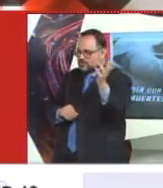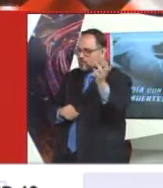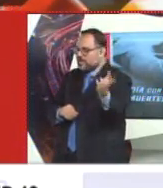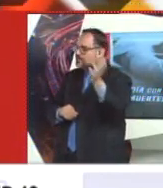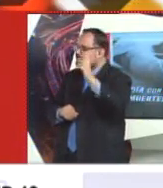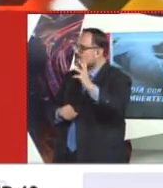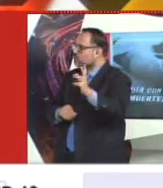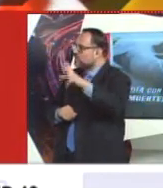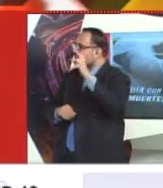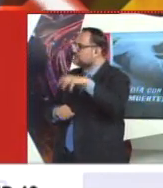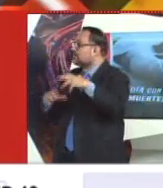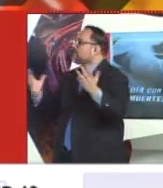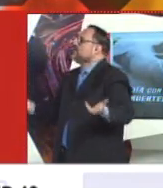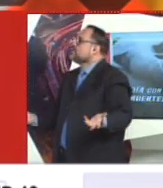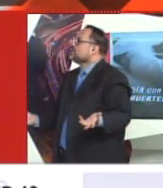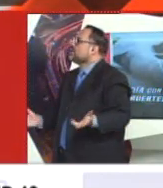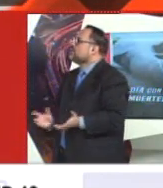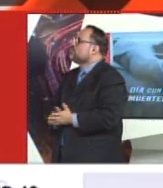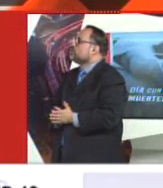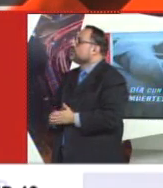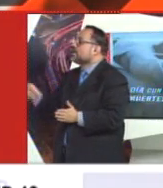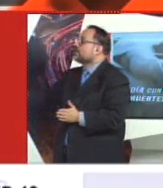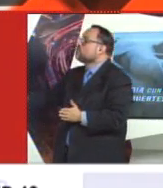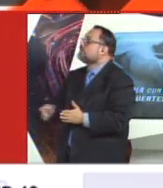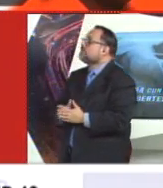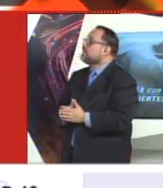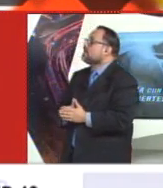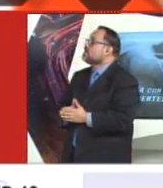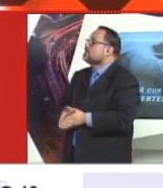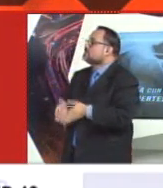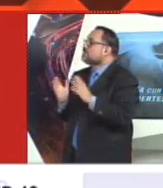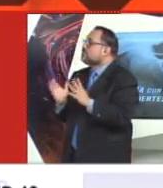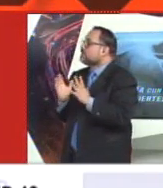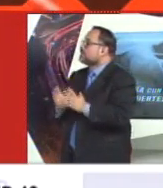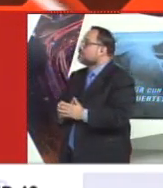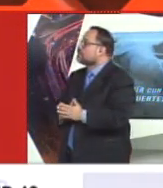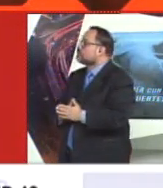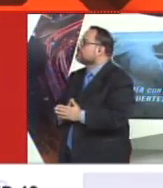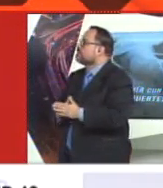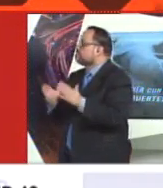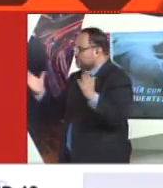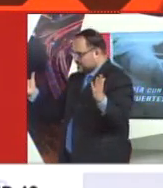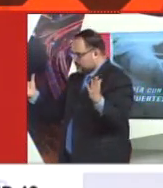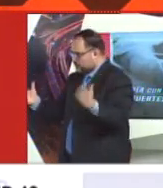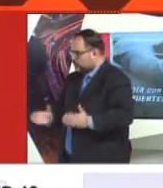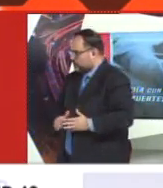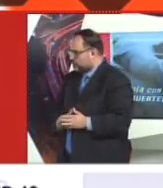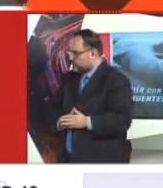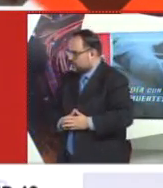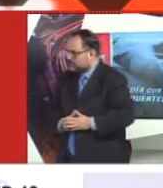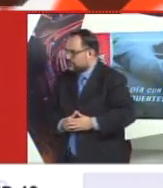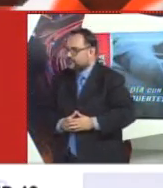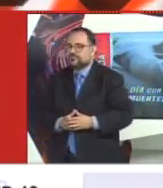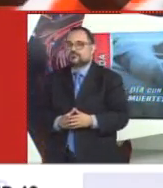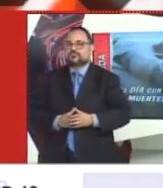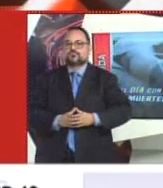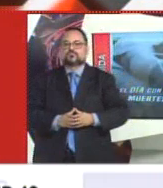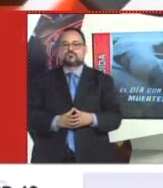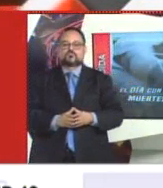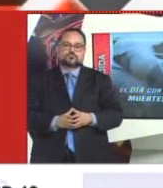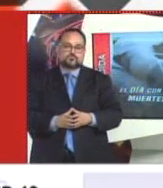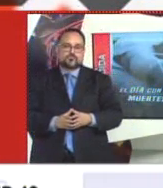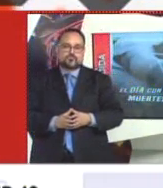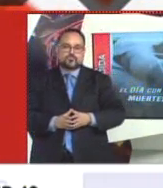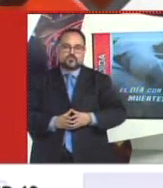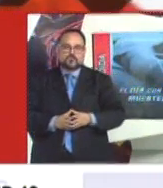personas de 40, de 50, hasta de 20 han muerto y aquí en Guatemala se han infectado inclusive bebés, como tú recordarás. Efectivamente,